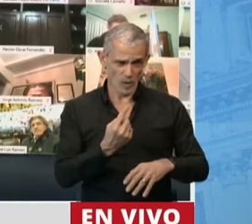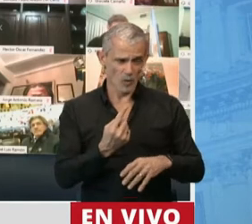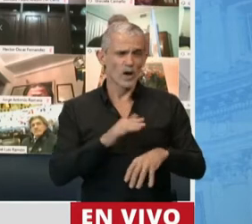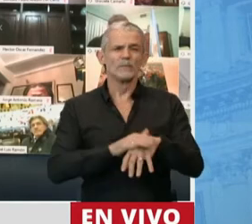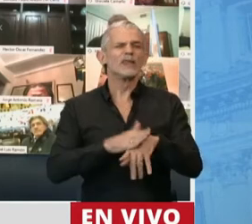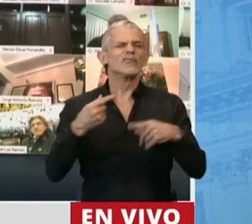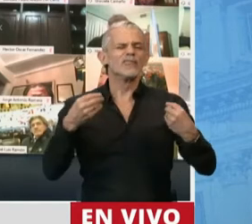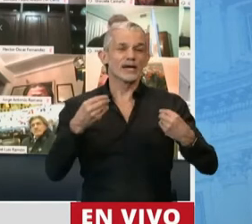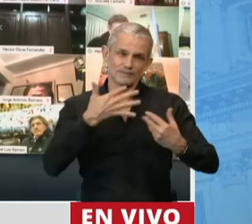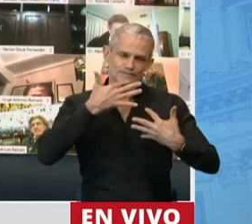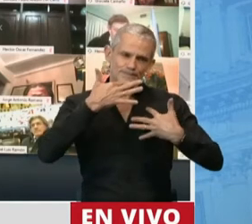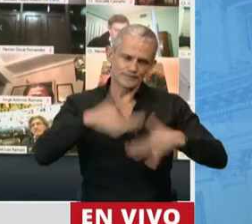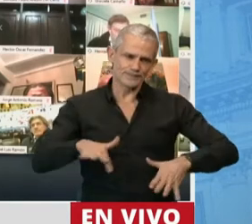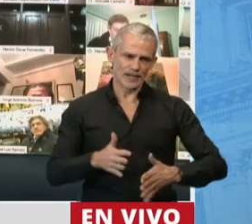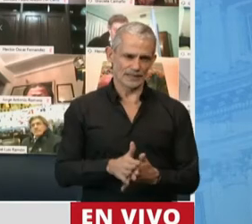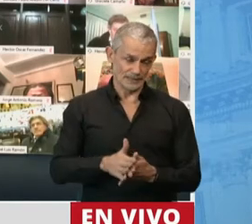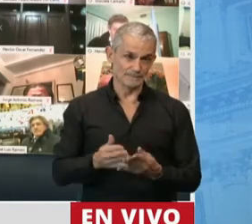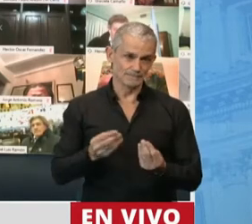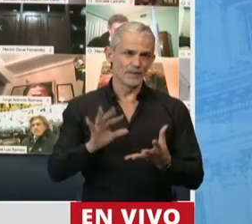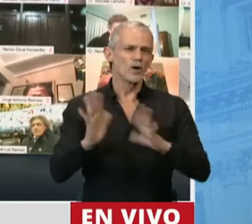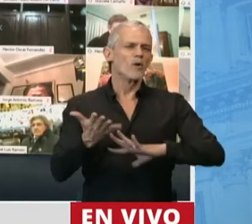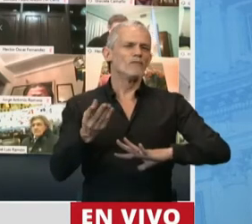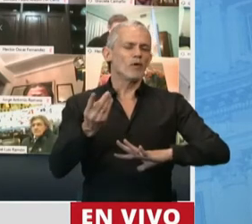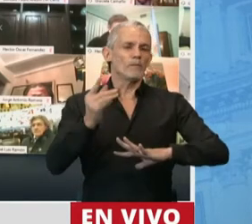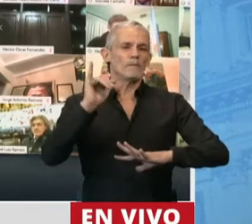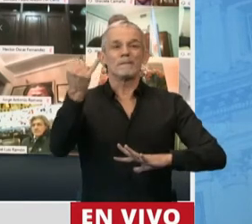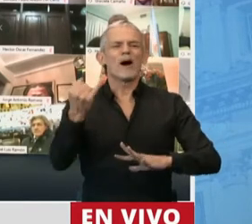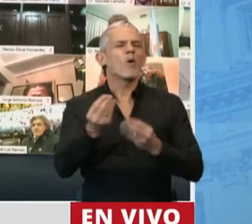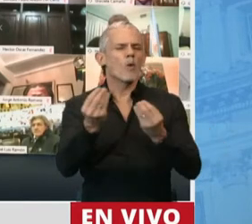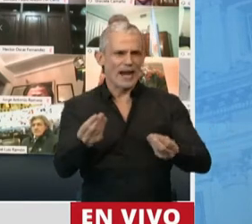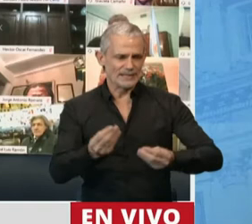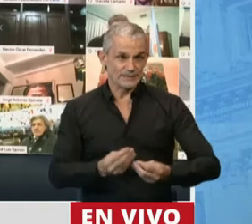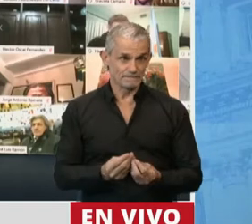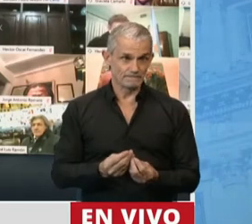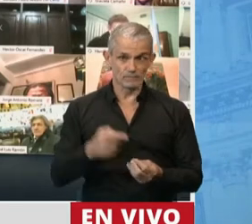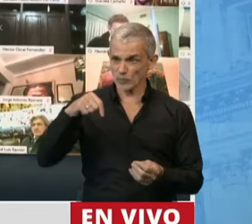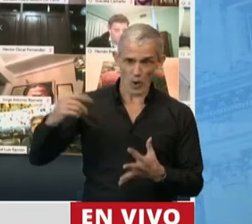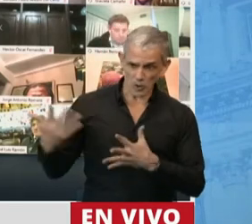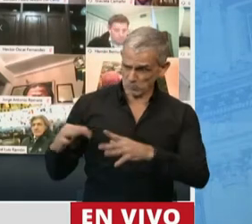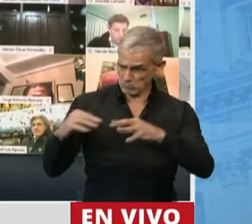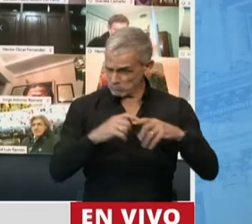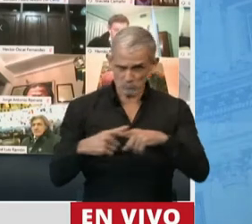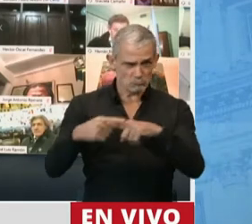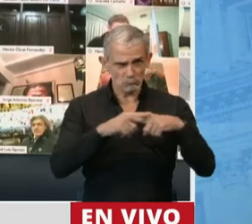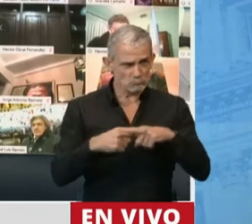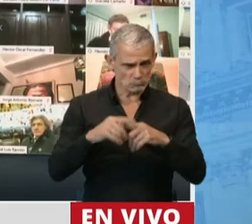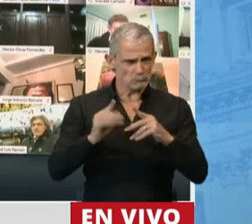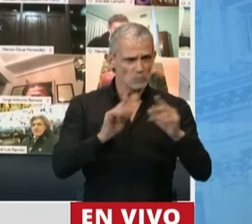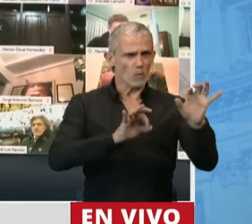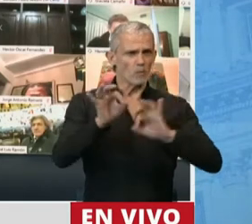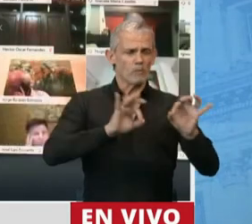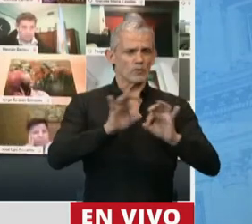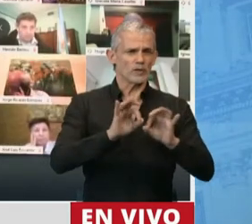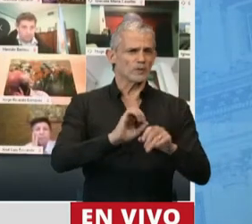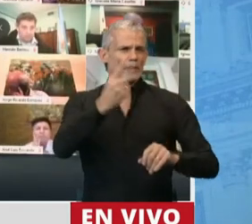cuáles son las mejores formas. Y acá se discutía cuáles eran los proyectos